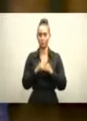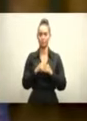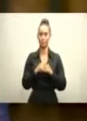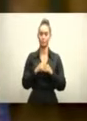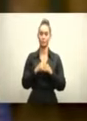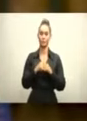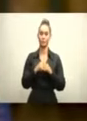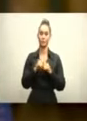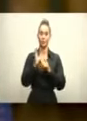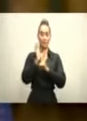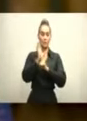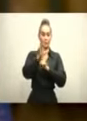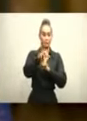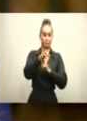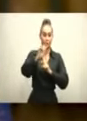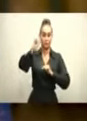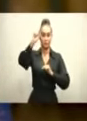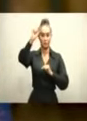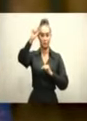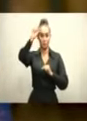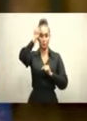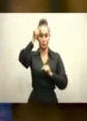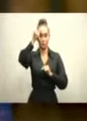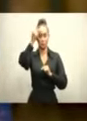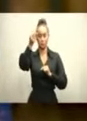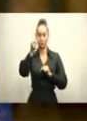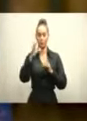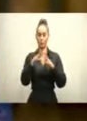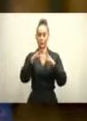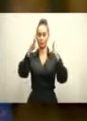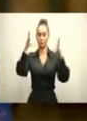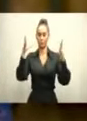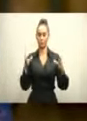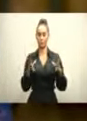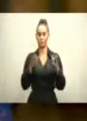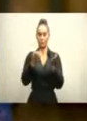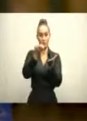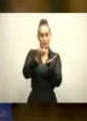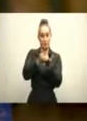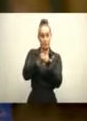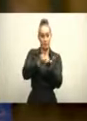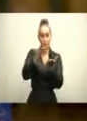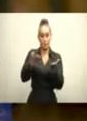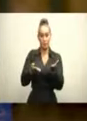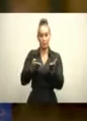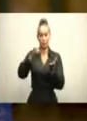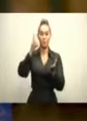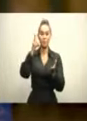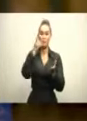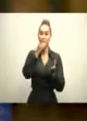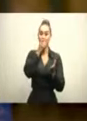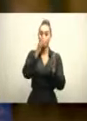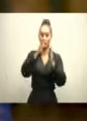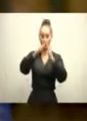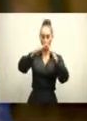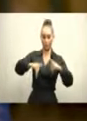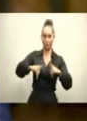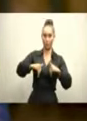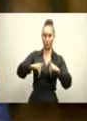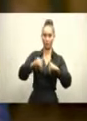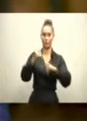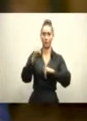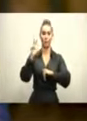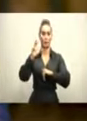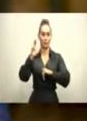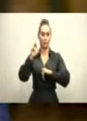La economía dominicana tuvo una caída acumulada del 8.4% entre los meses de enero y